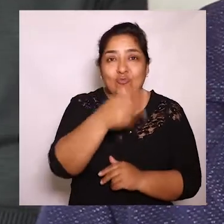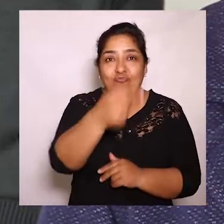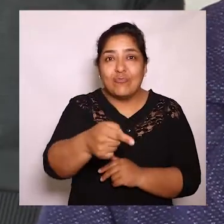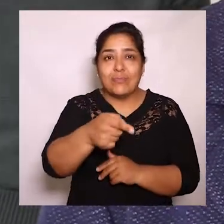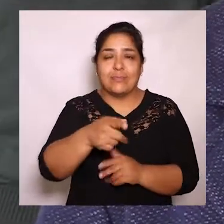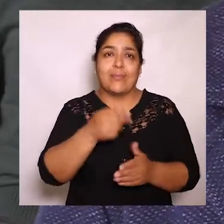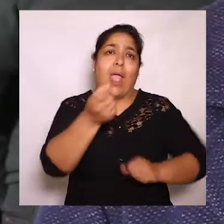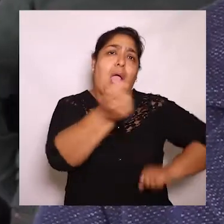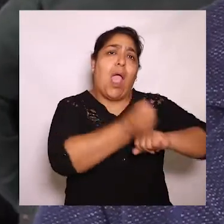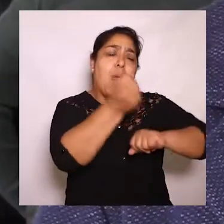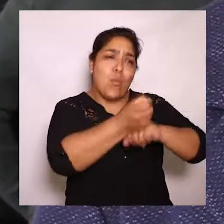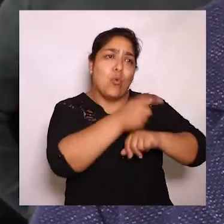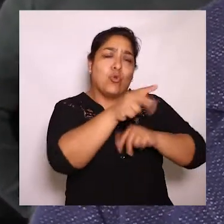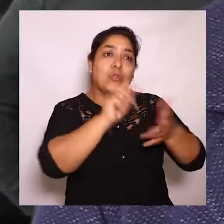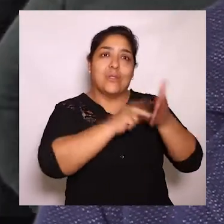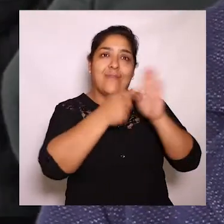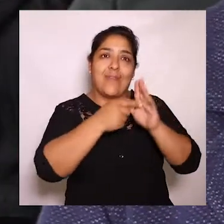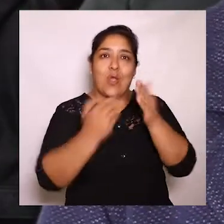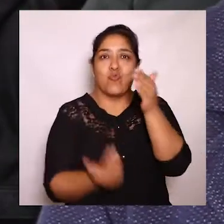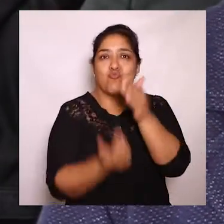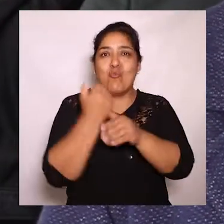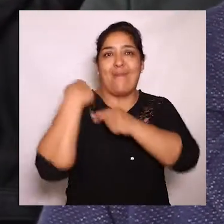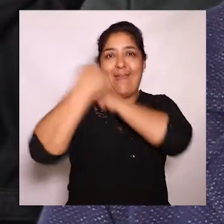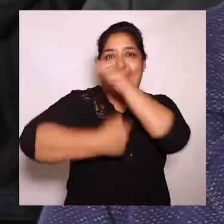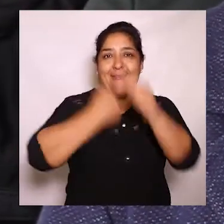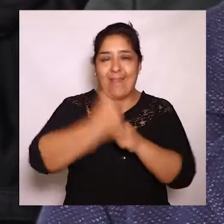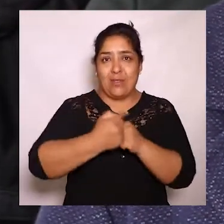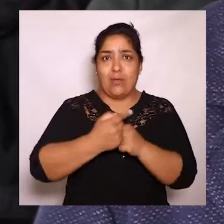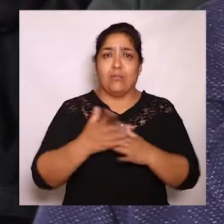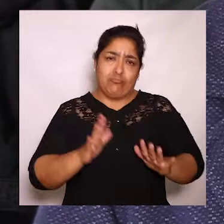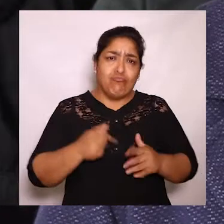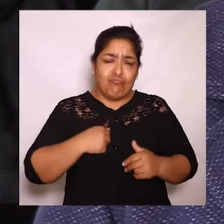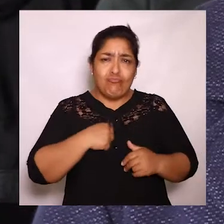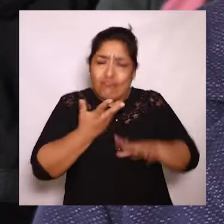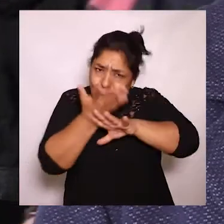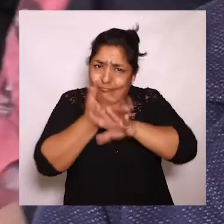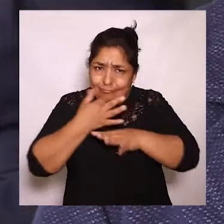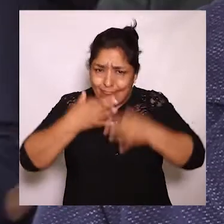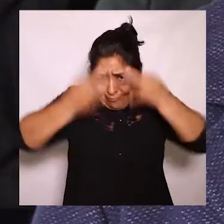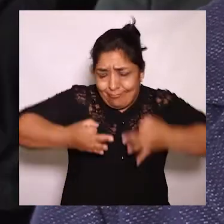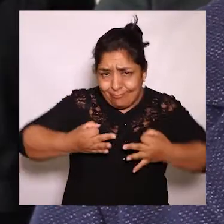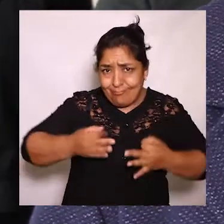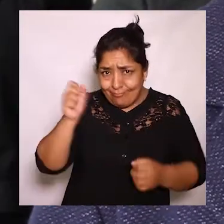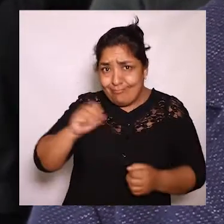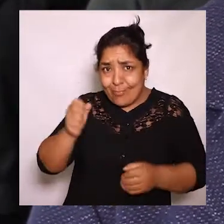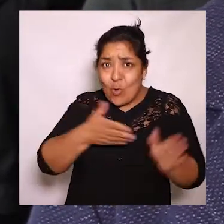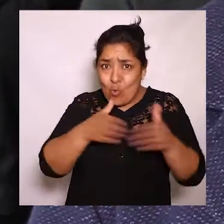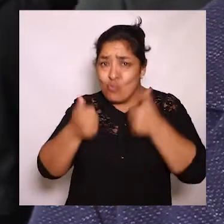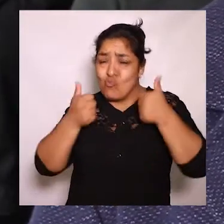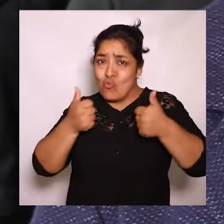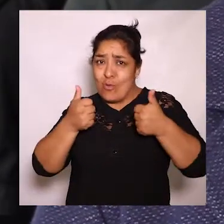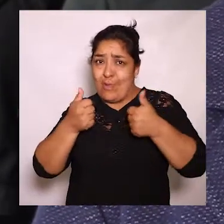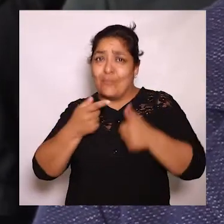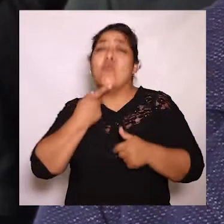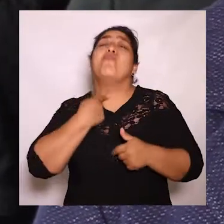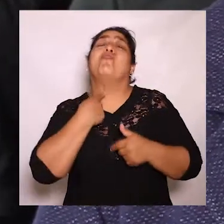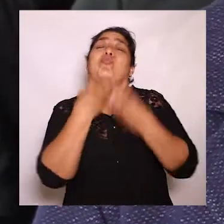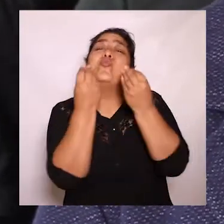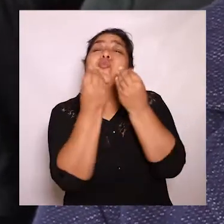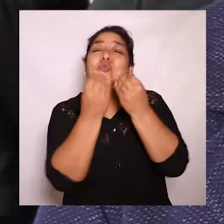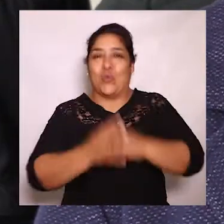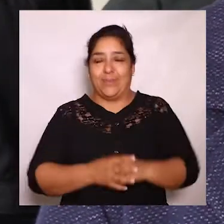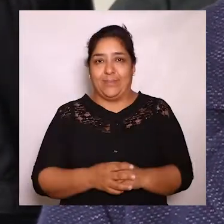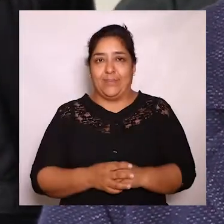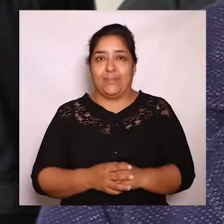ULA Kids para que siga una nueva generación y que yo les recomiendo que sí, es un buen curso